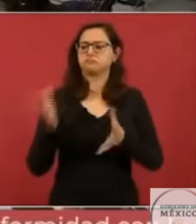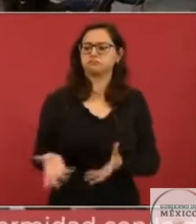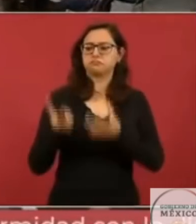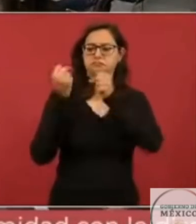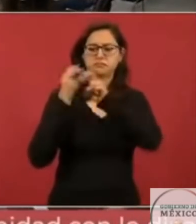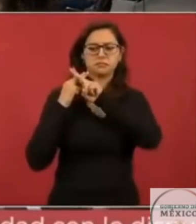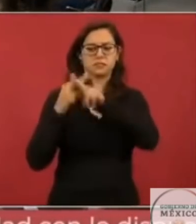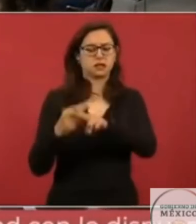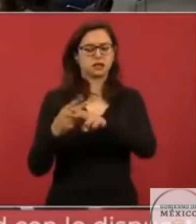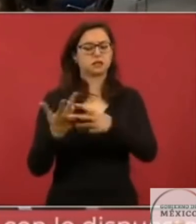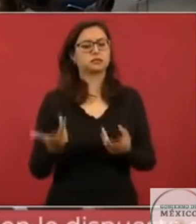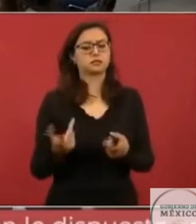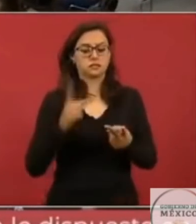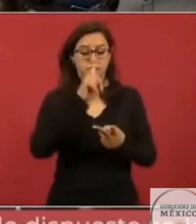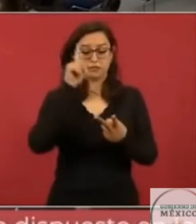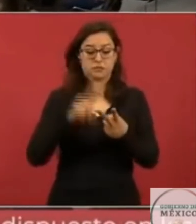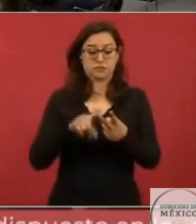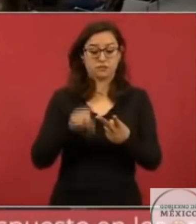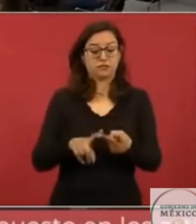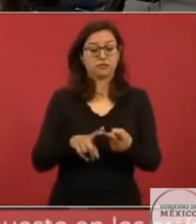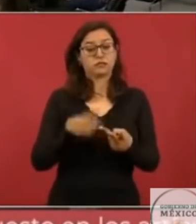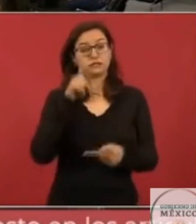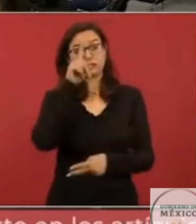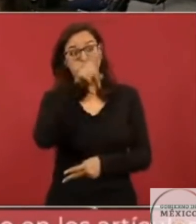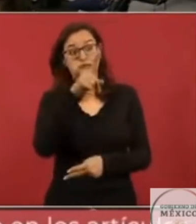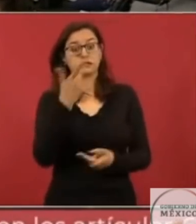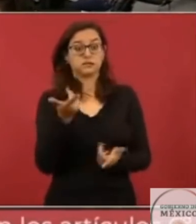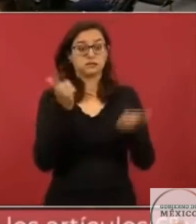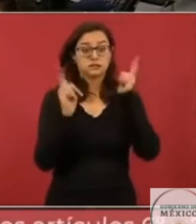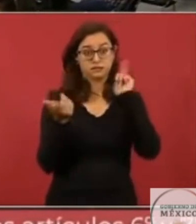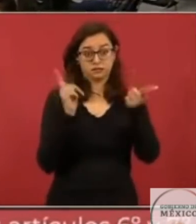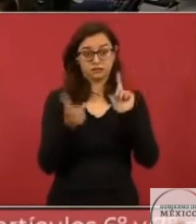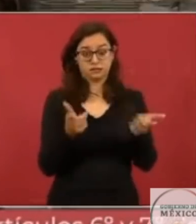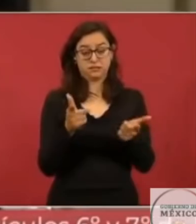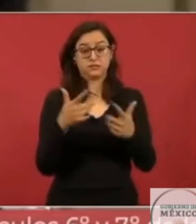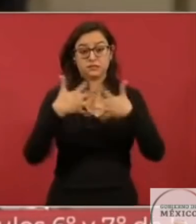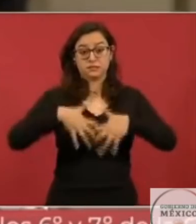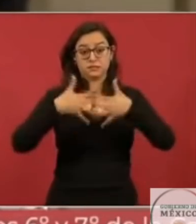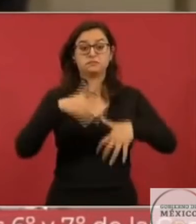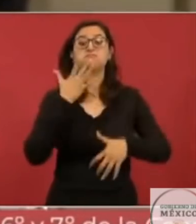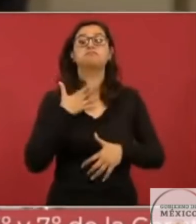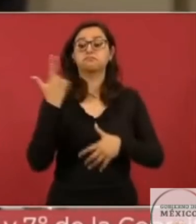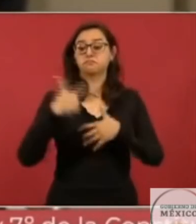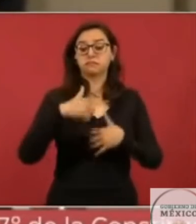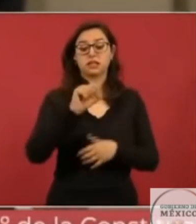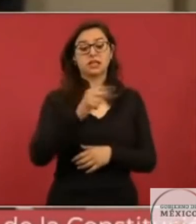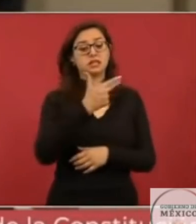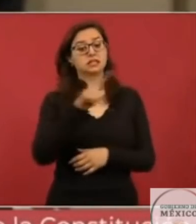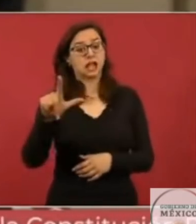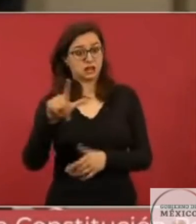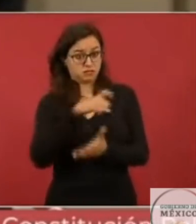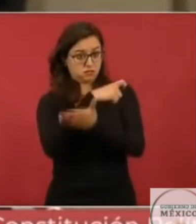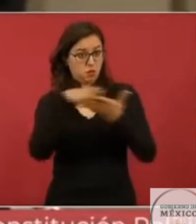año, se concretó la adquisición total de una refinería en Houston, Texas. Y inquieta saber,